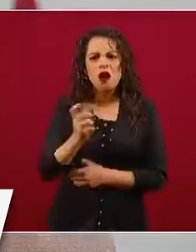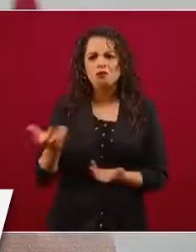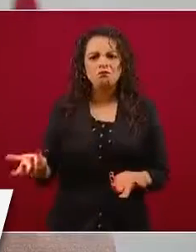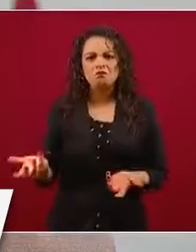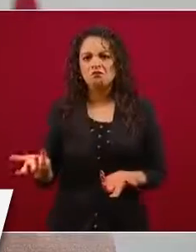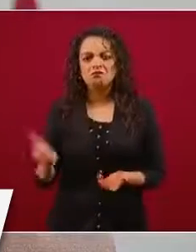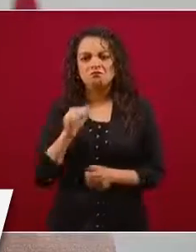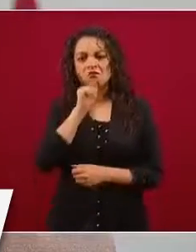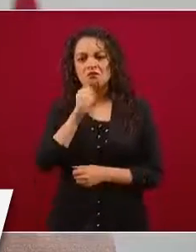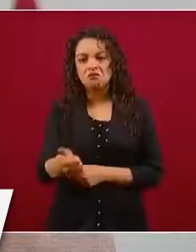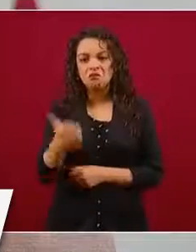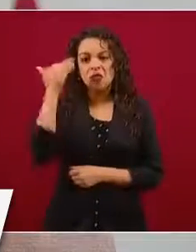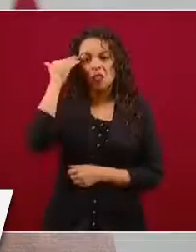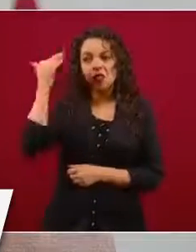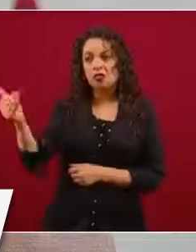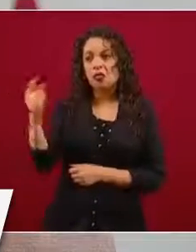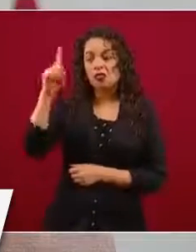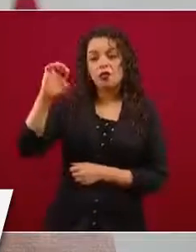1994,